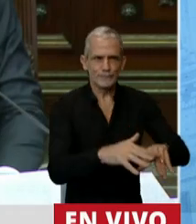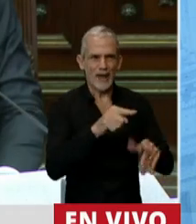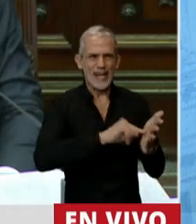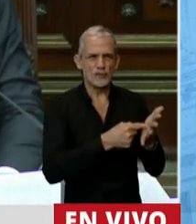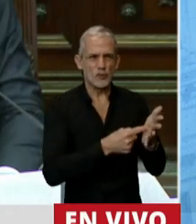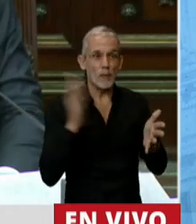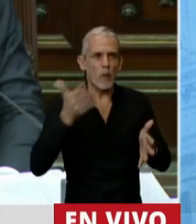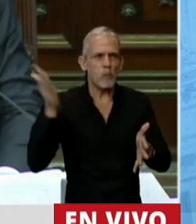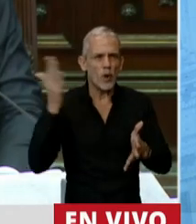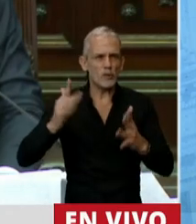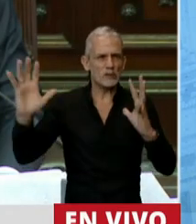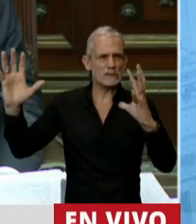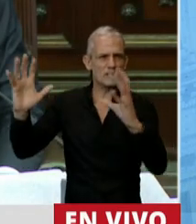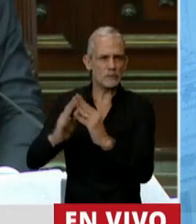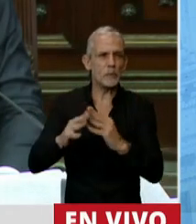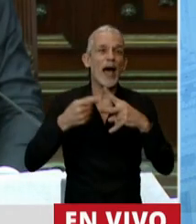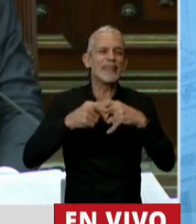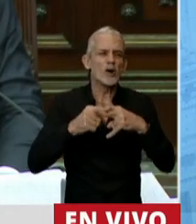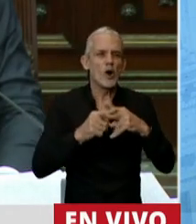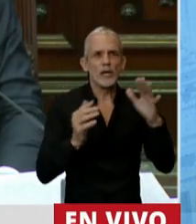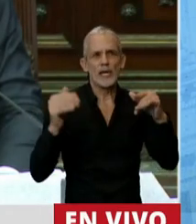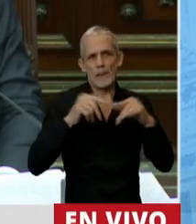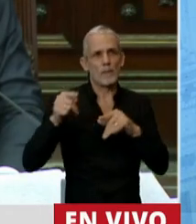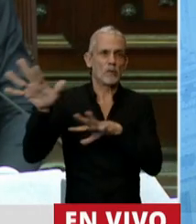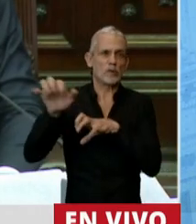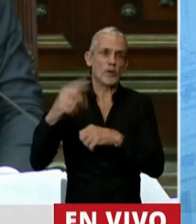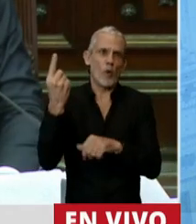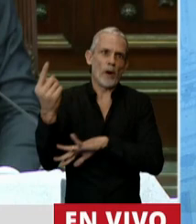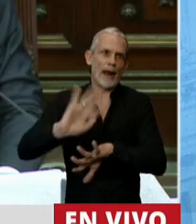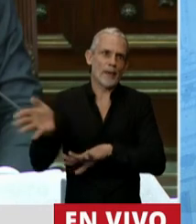producción del paquete tecnológico y el monocultivo.